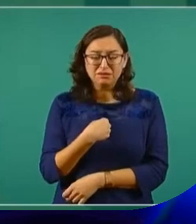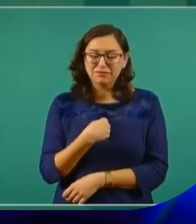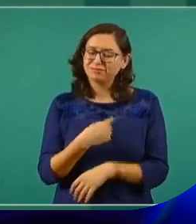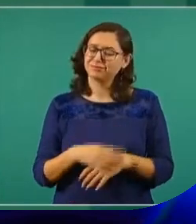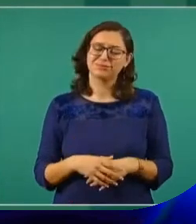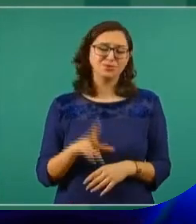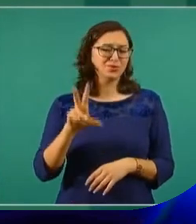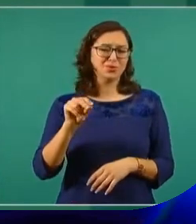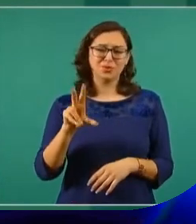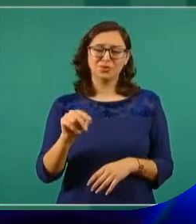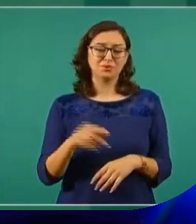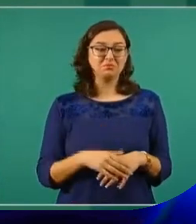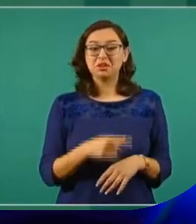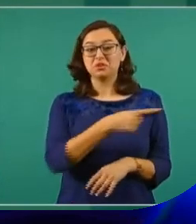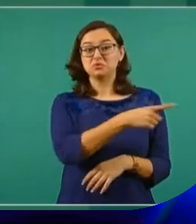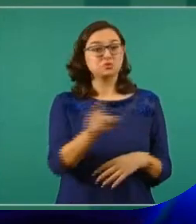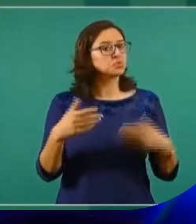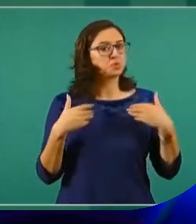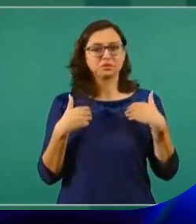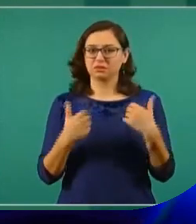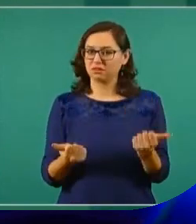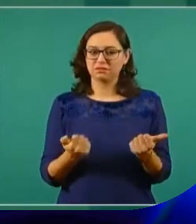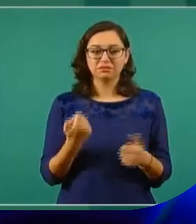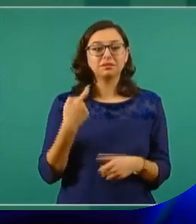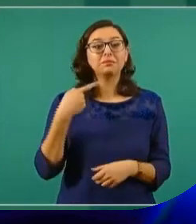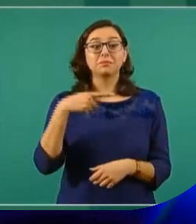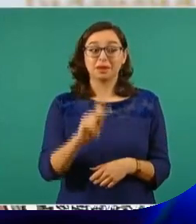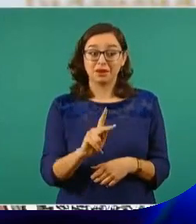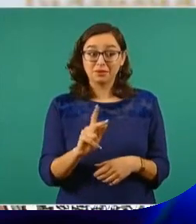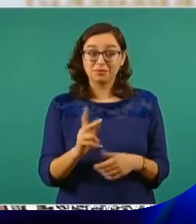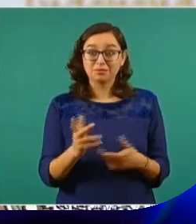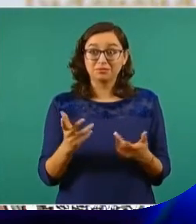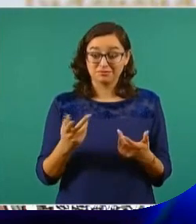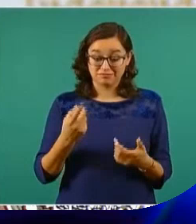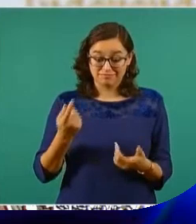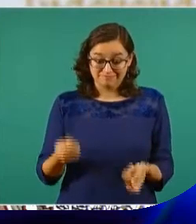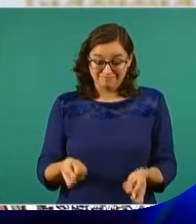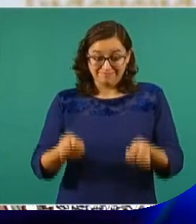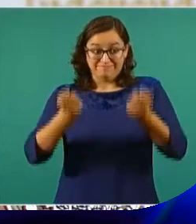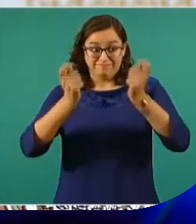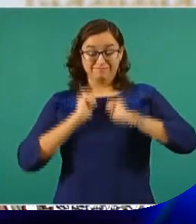llegamos para que las cosas cambien, de verdad.